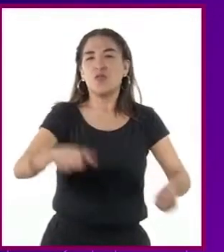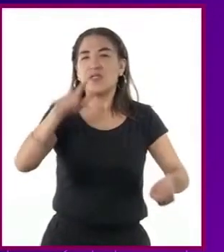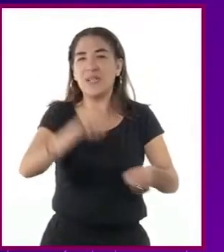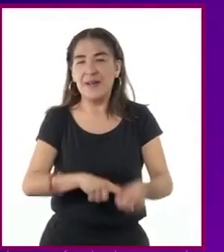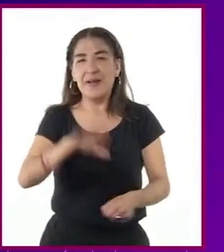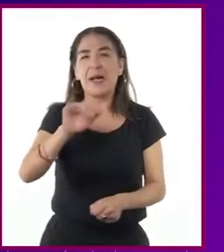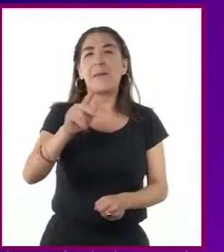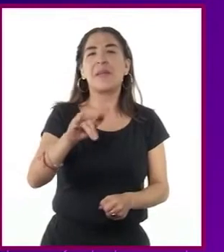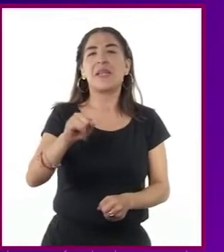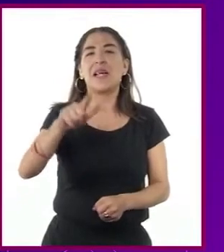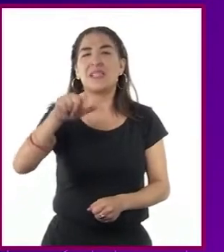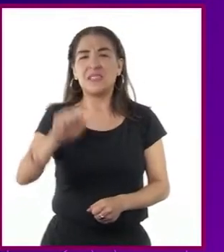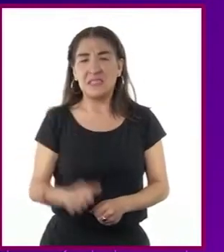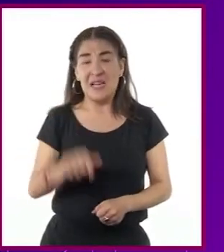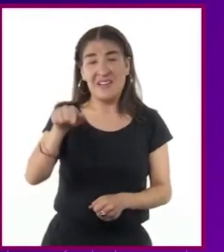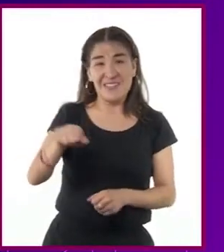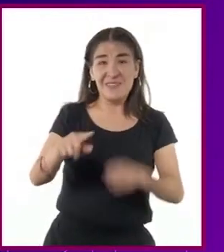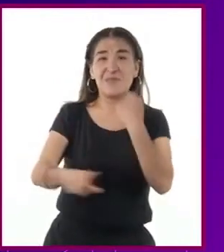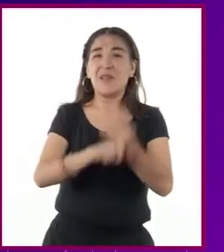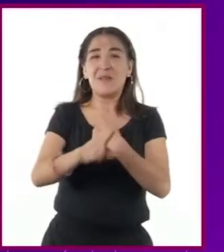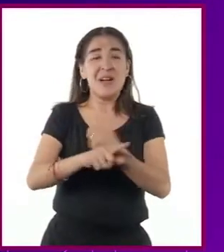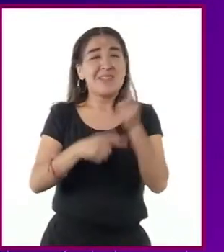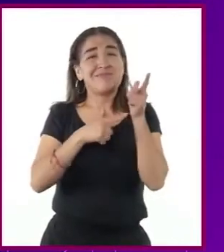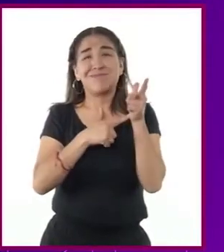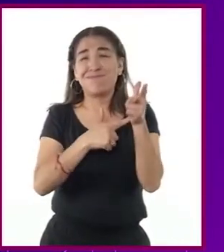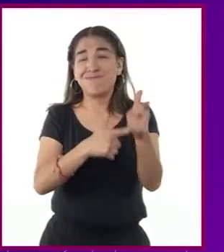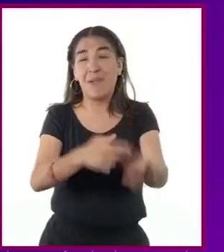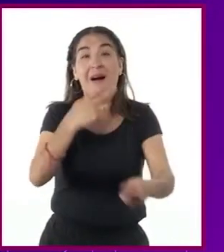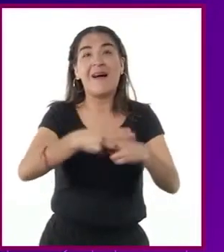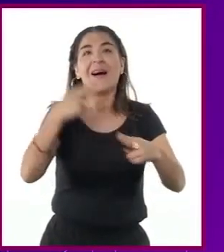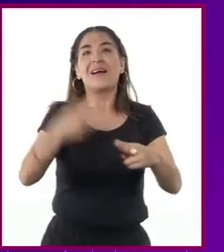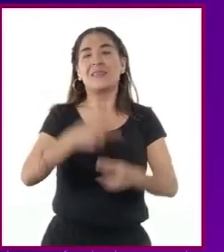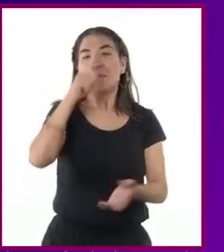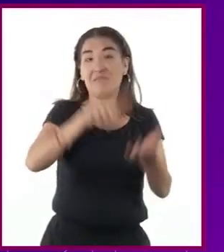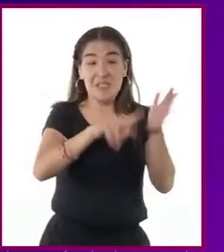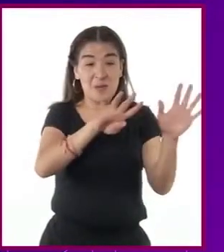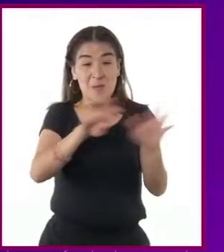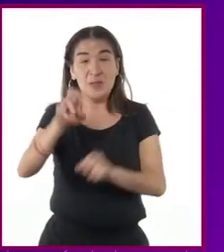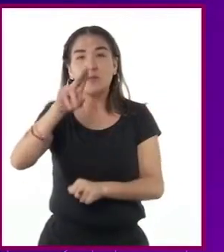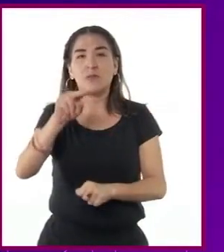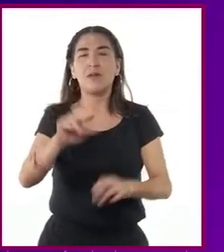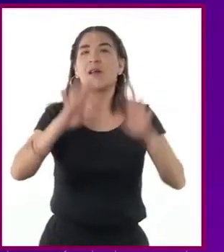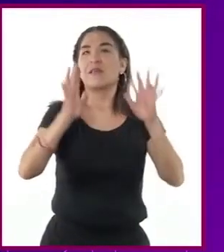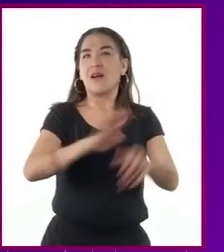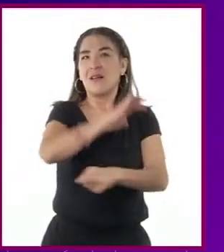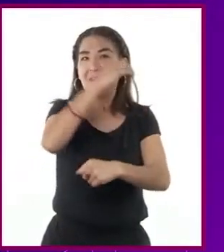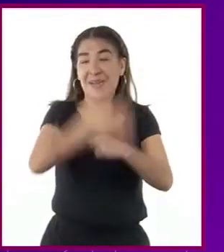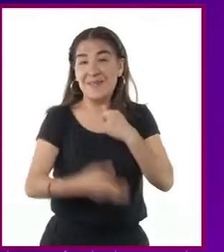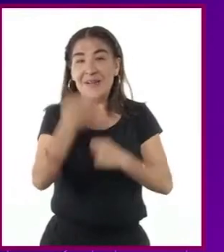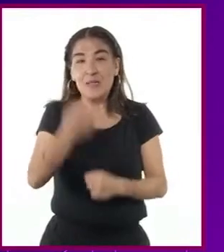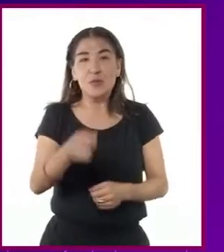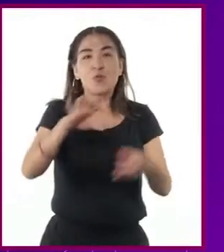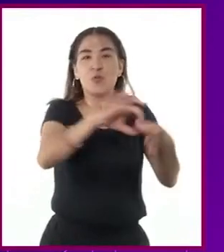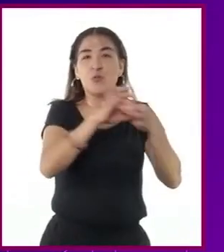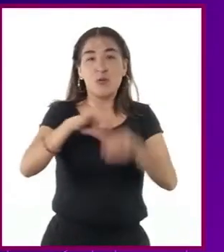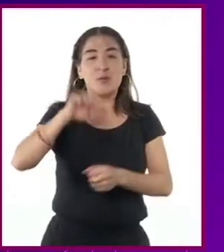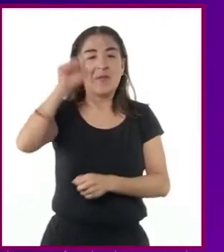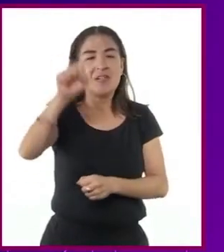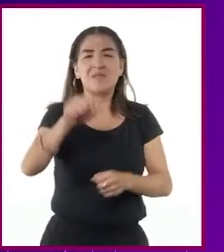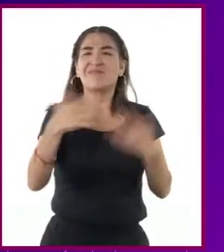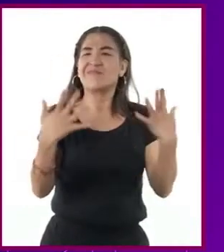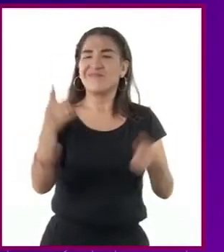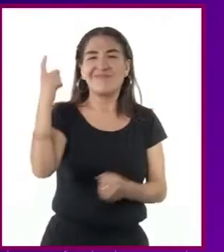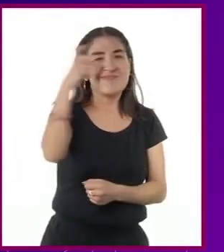Cortina de Hierro se mantuvo hasta finales de la década de los 80, cuando la Unión Soviética sufrió una fuerte